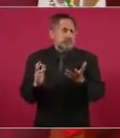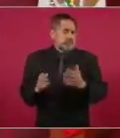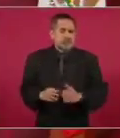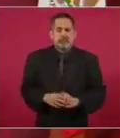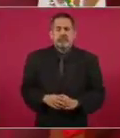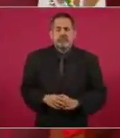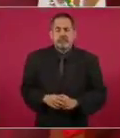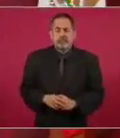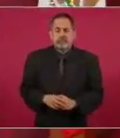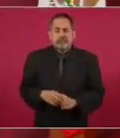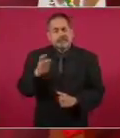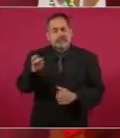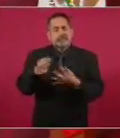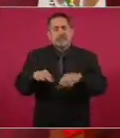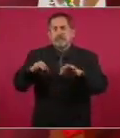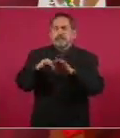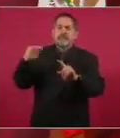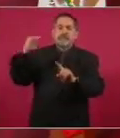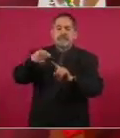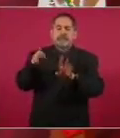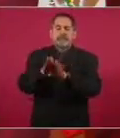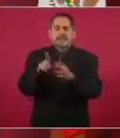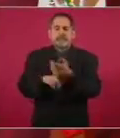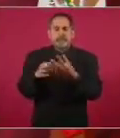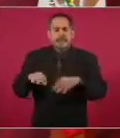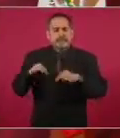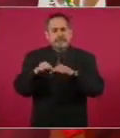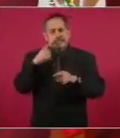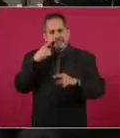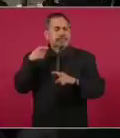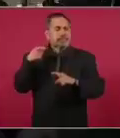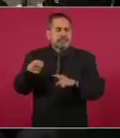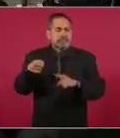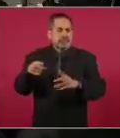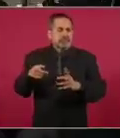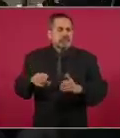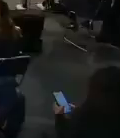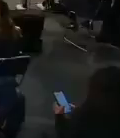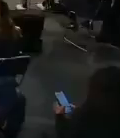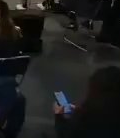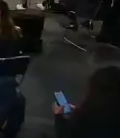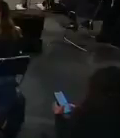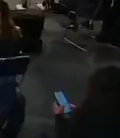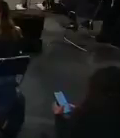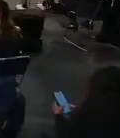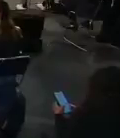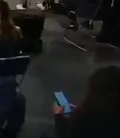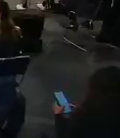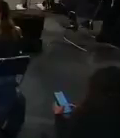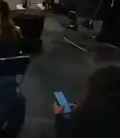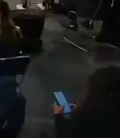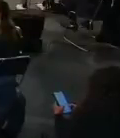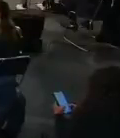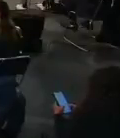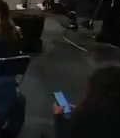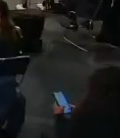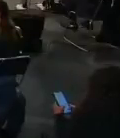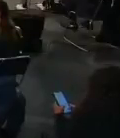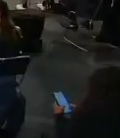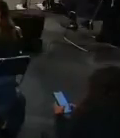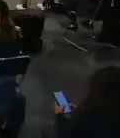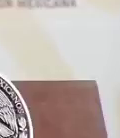Y eso es importante, porque estamos hablando de la tortilla y